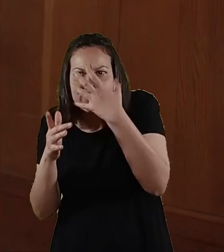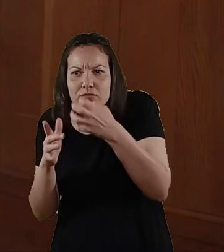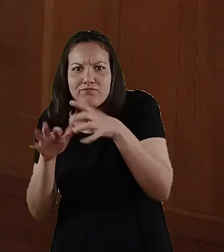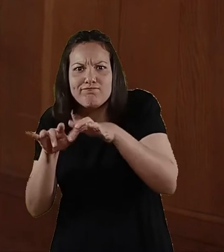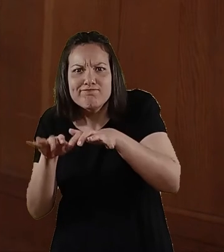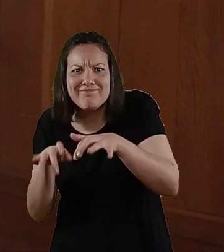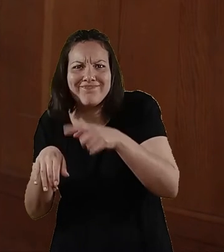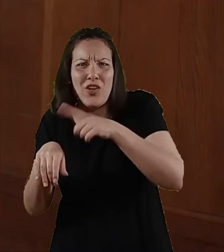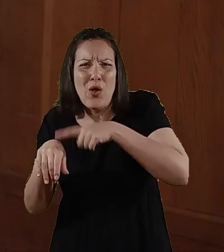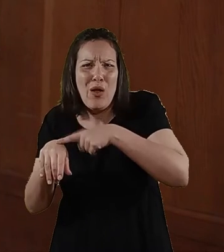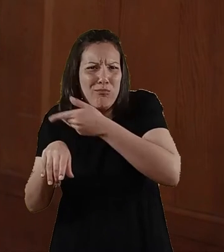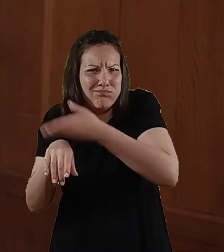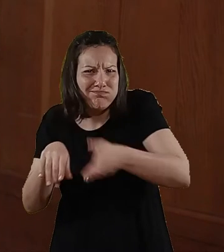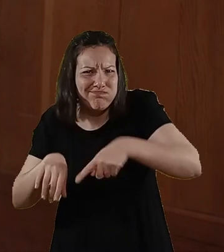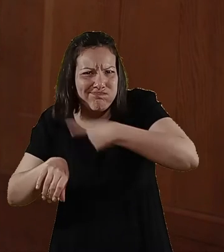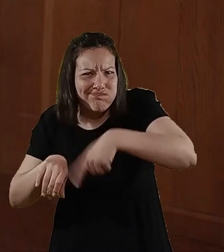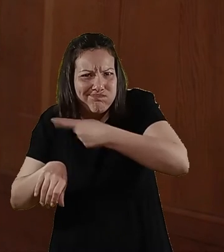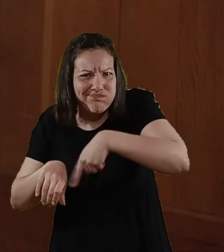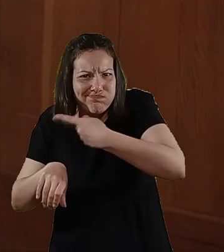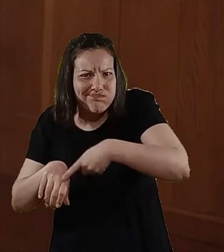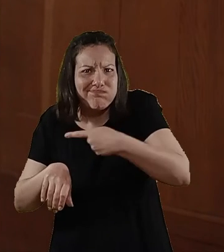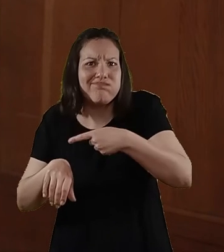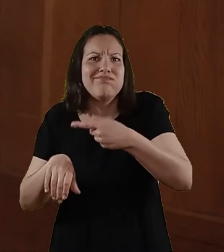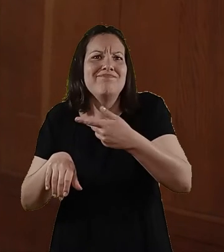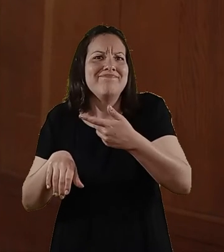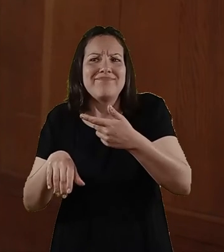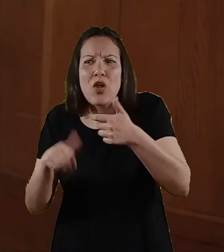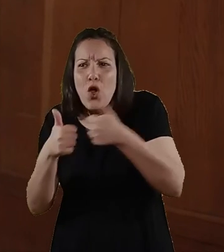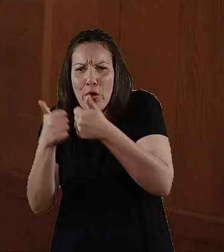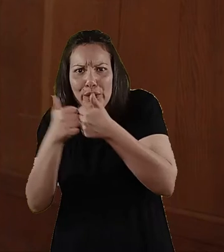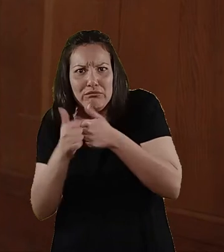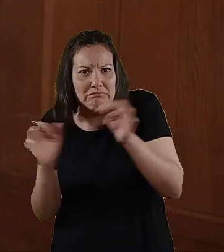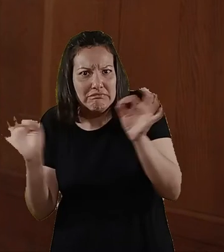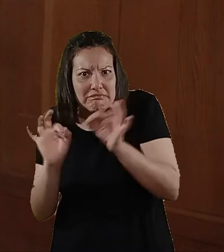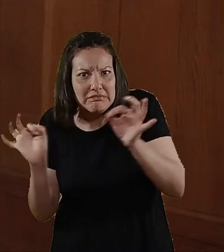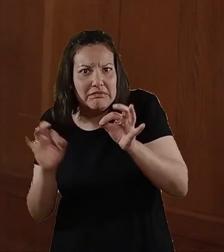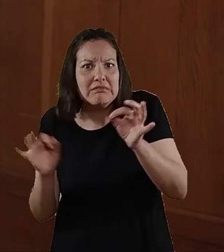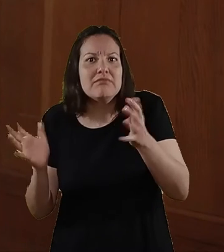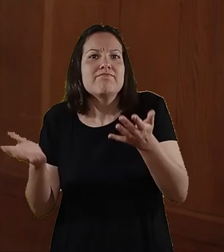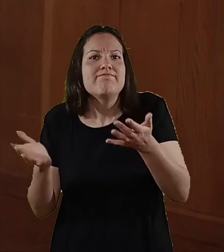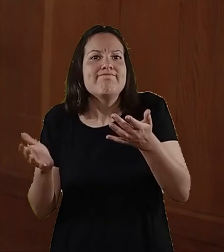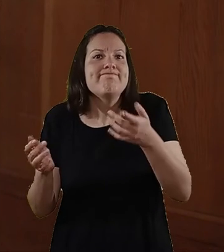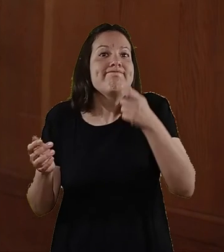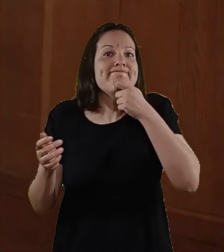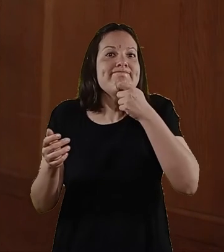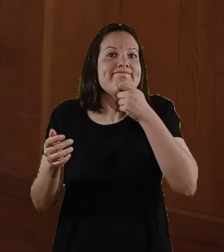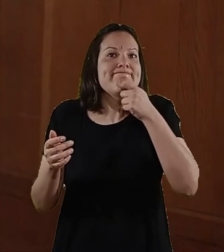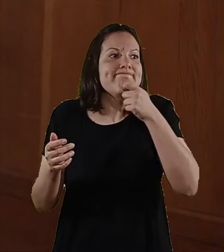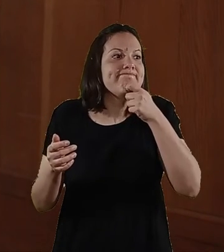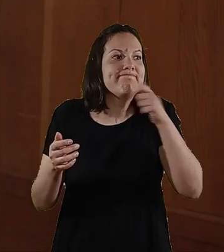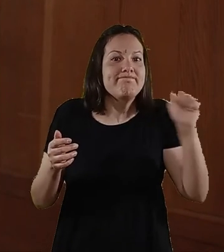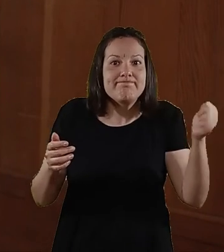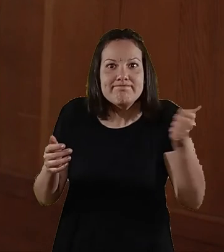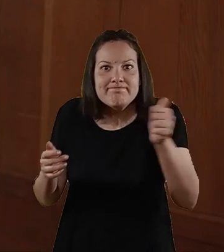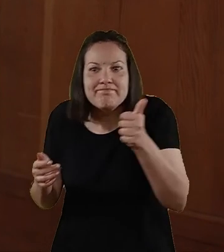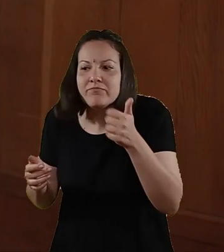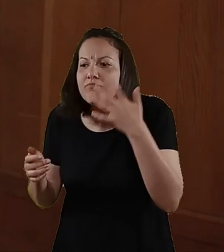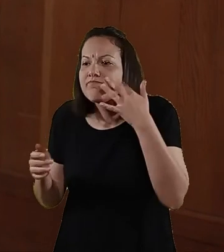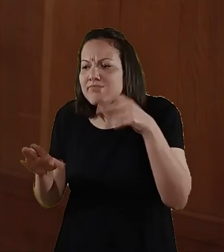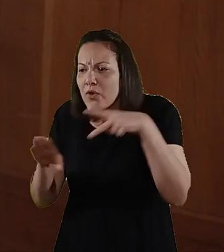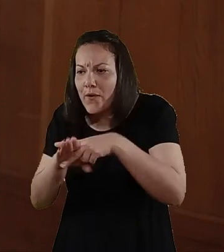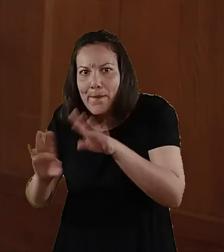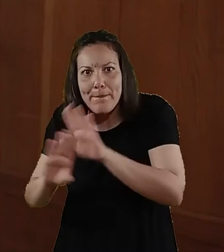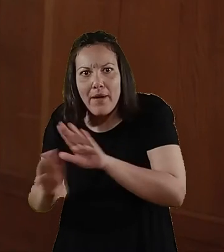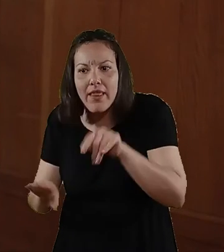y conectados hasta altas horas de la noche sin control alguno y produce